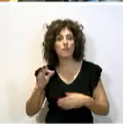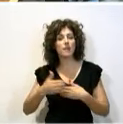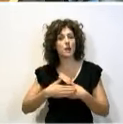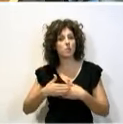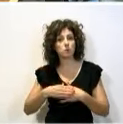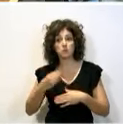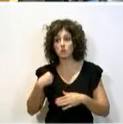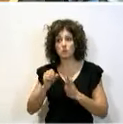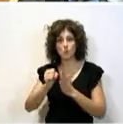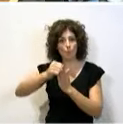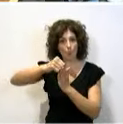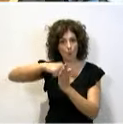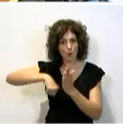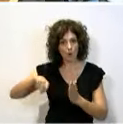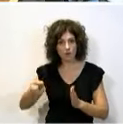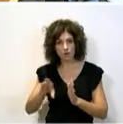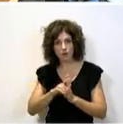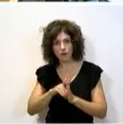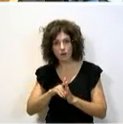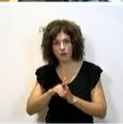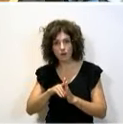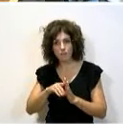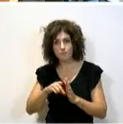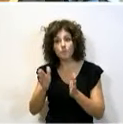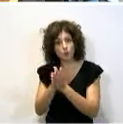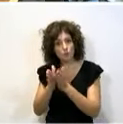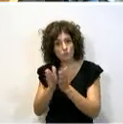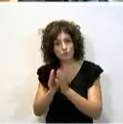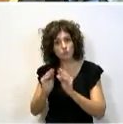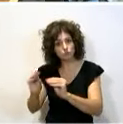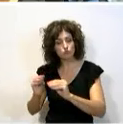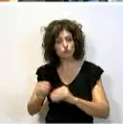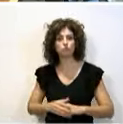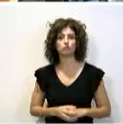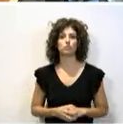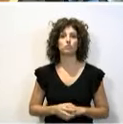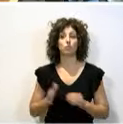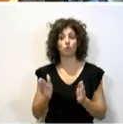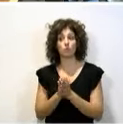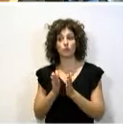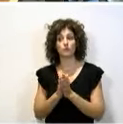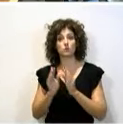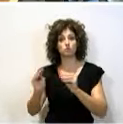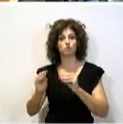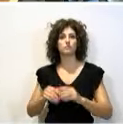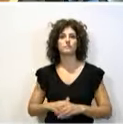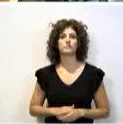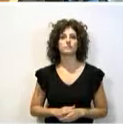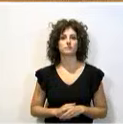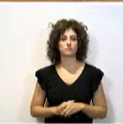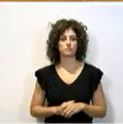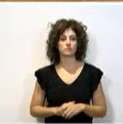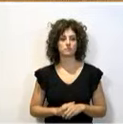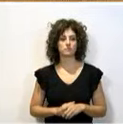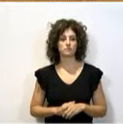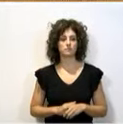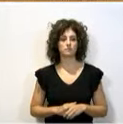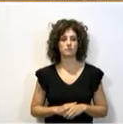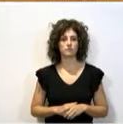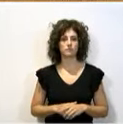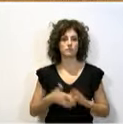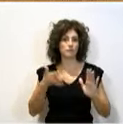Constitución española, compañero de sus filas, ¿verdad? Pues, compañero de sus filas. Por lo tanto,